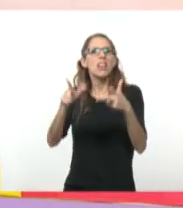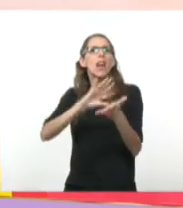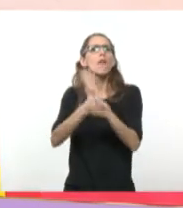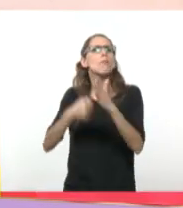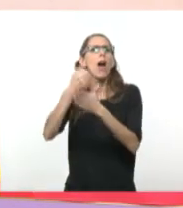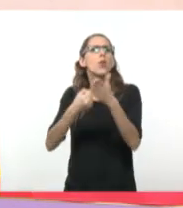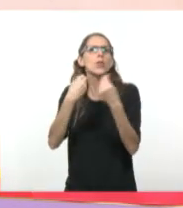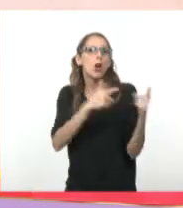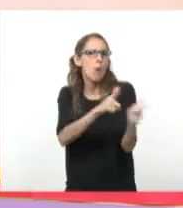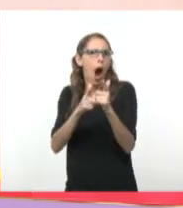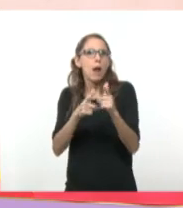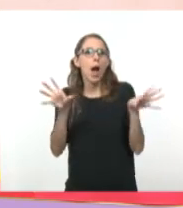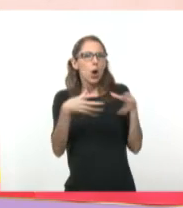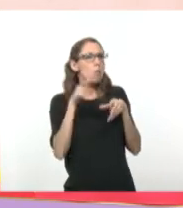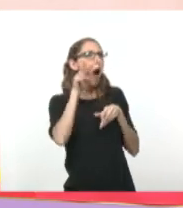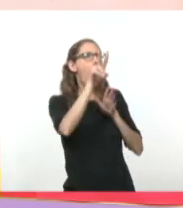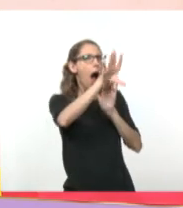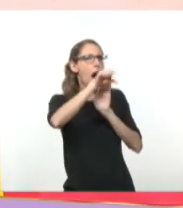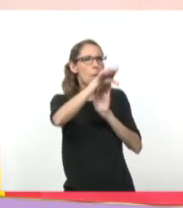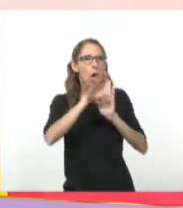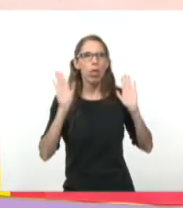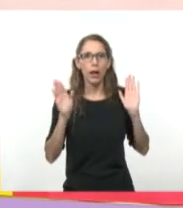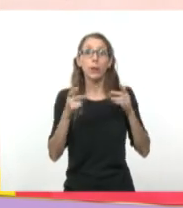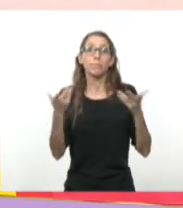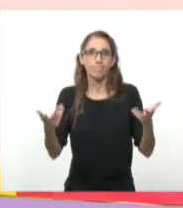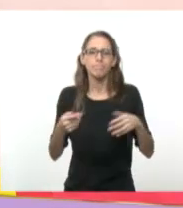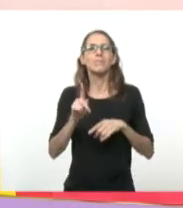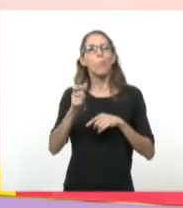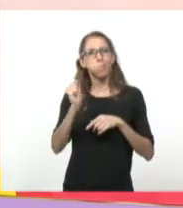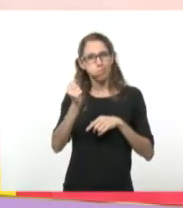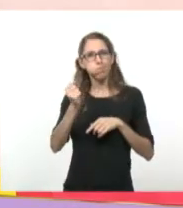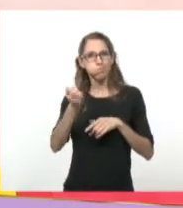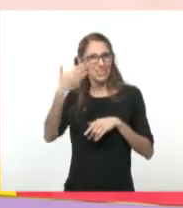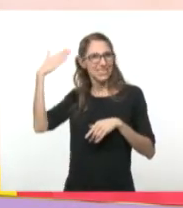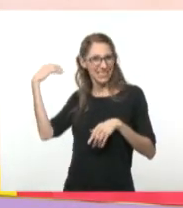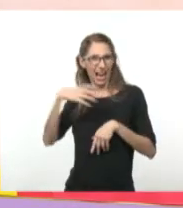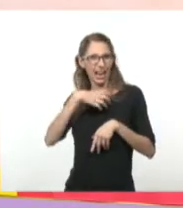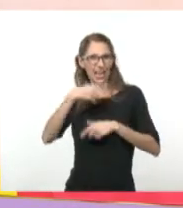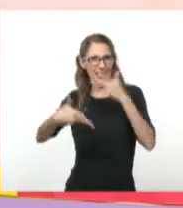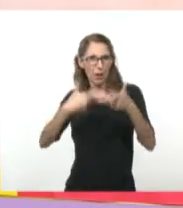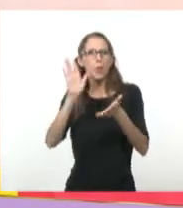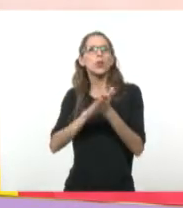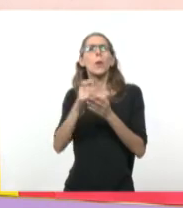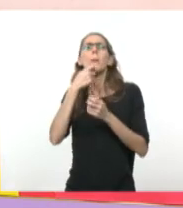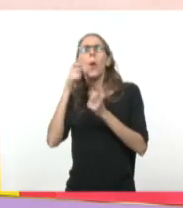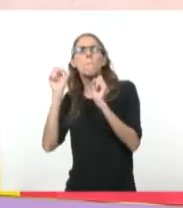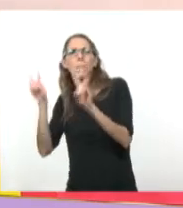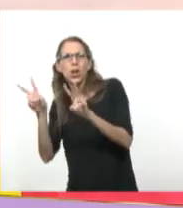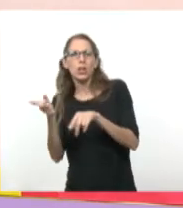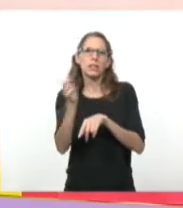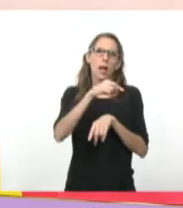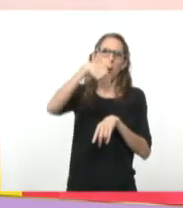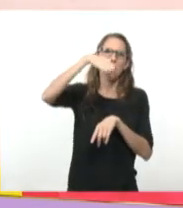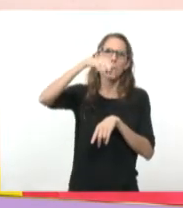van a encontrar una inspiración, por ejemplo, nosotros en algunas clases lo analizamos, las fuerzas armadas peronistas y montoneros en Argentina,